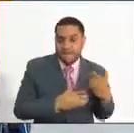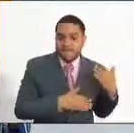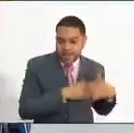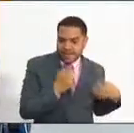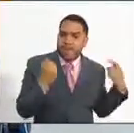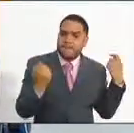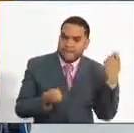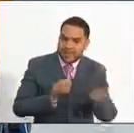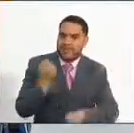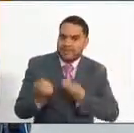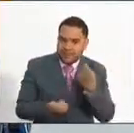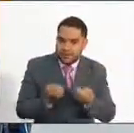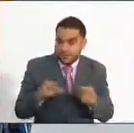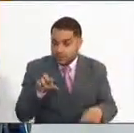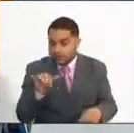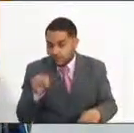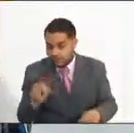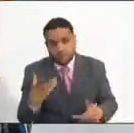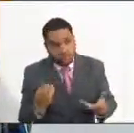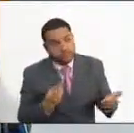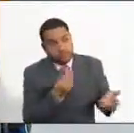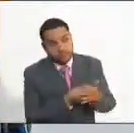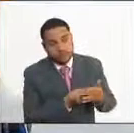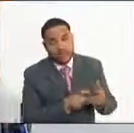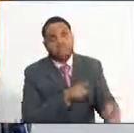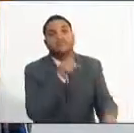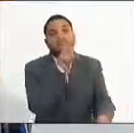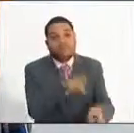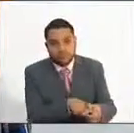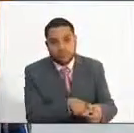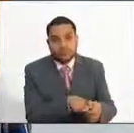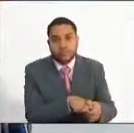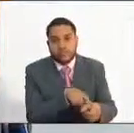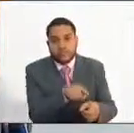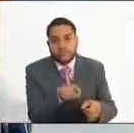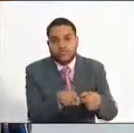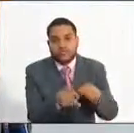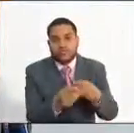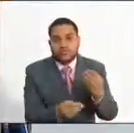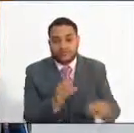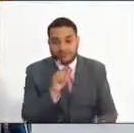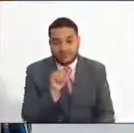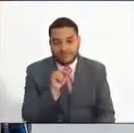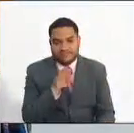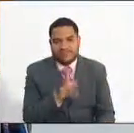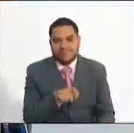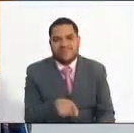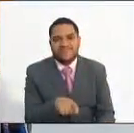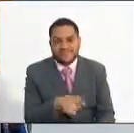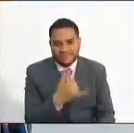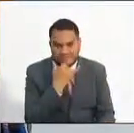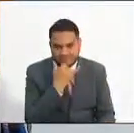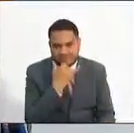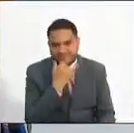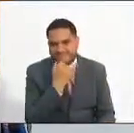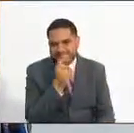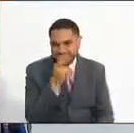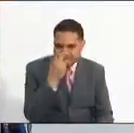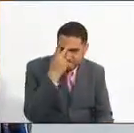inscripciones, pero en el momento en que se registró la OPEC por parte del DANE se incurrió en algunas